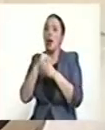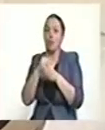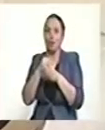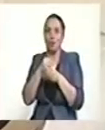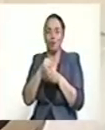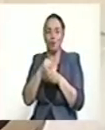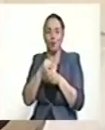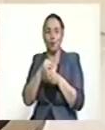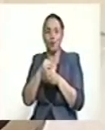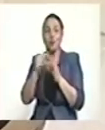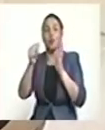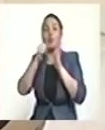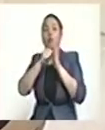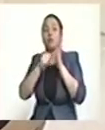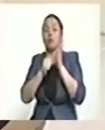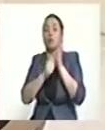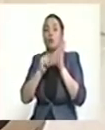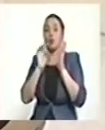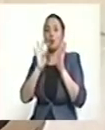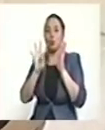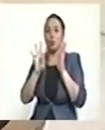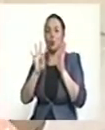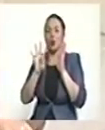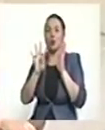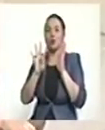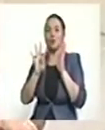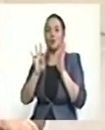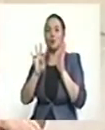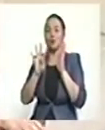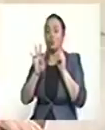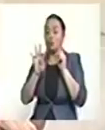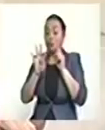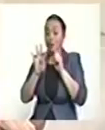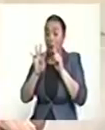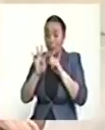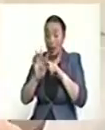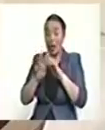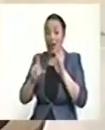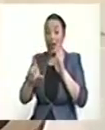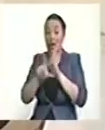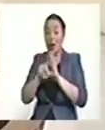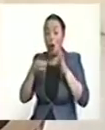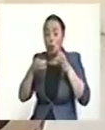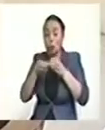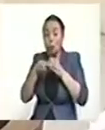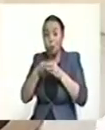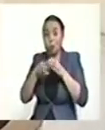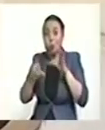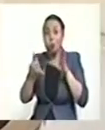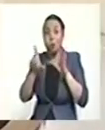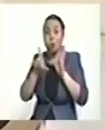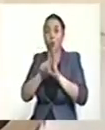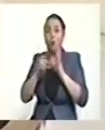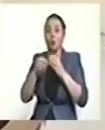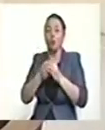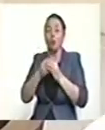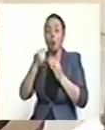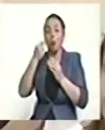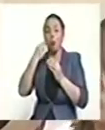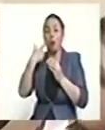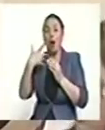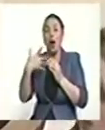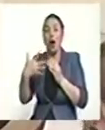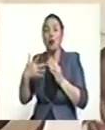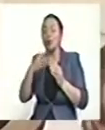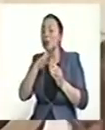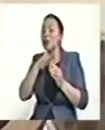el artículo 4 está convirtiendo a esta jurisdicción en una especie de jurisdicción omnímoda que tiene